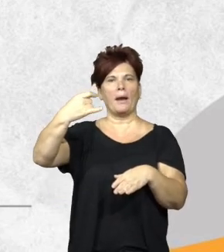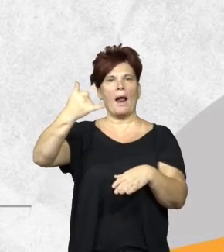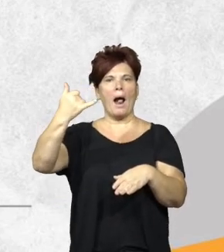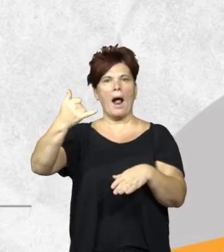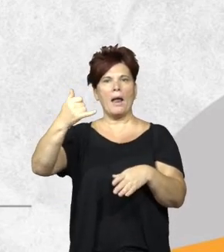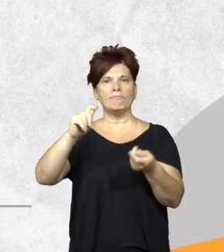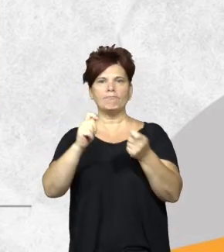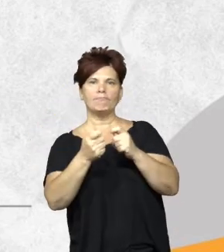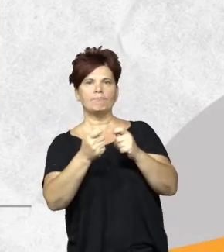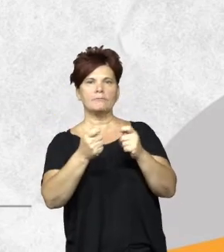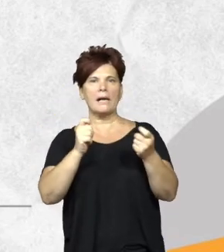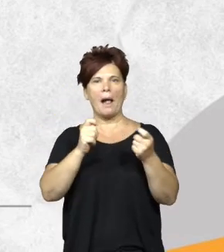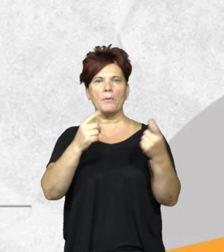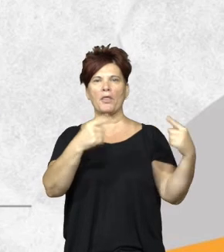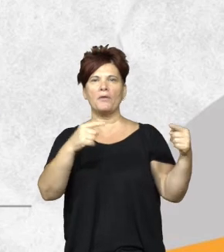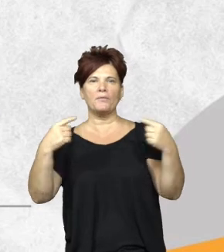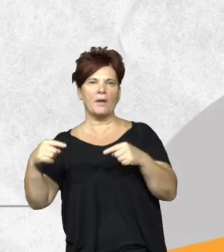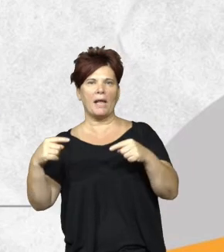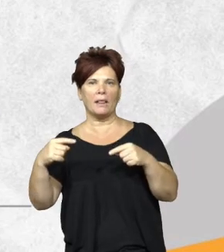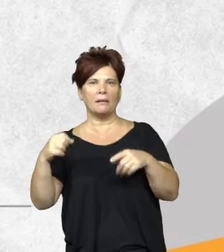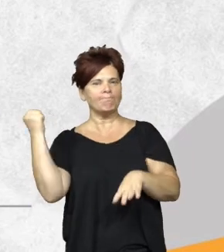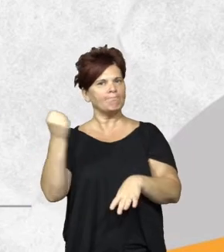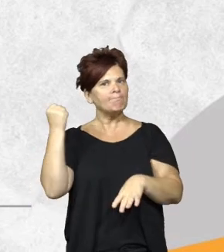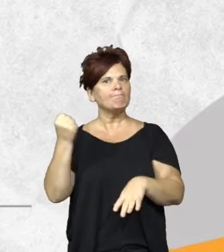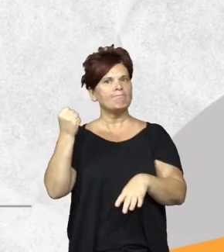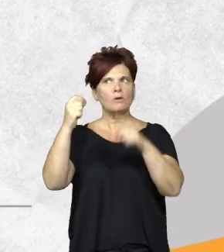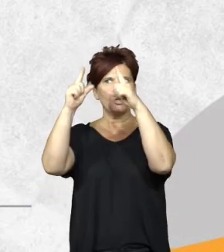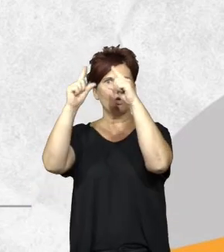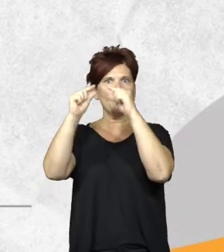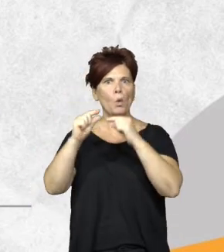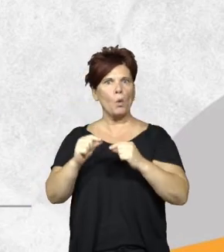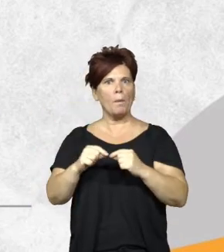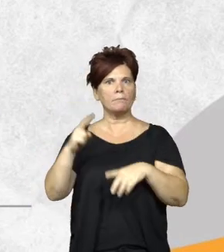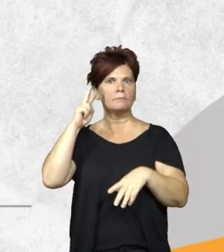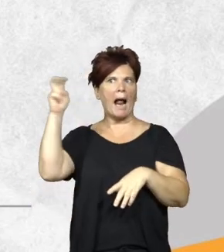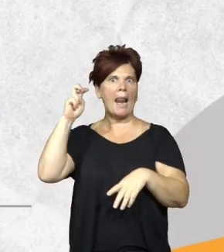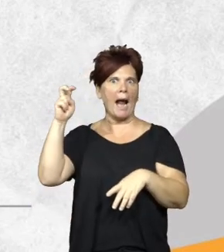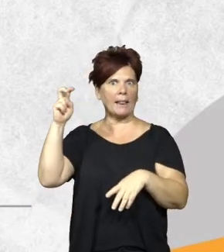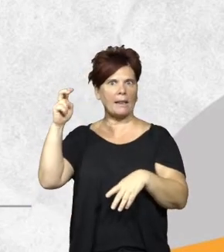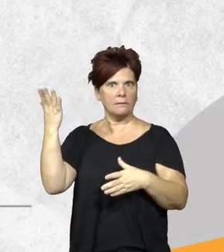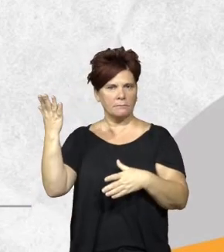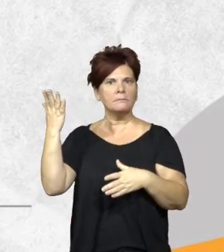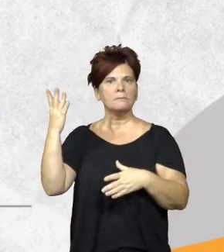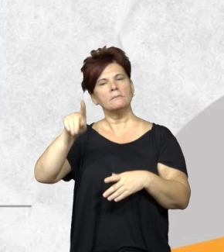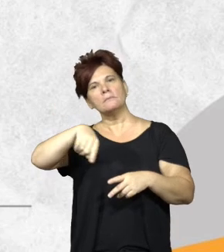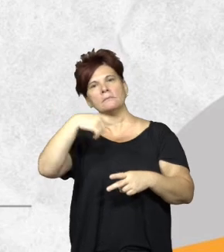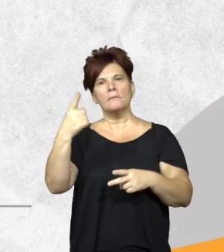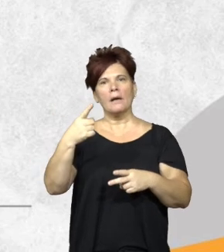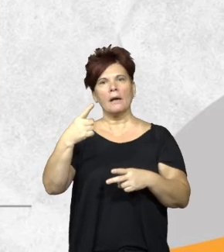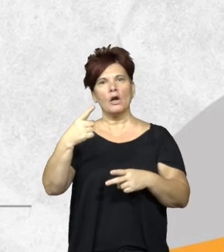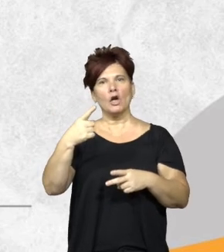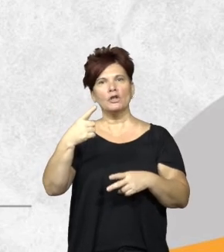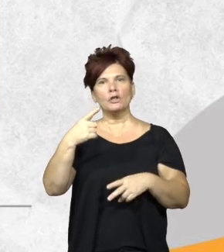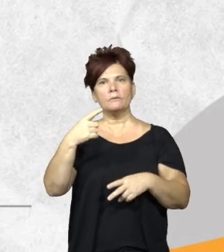un desfasaje hay una diferencia significativa en los índices entonces da la alerta el otro mira esa